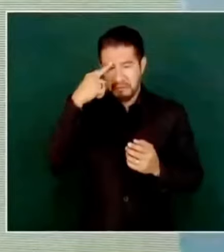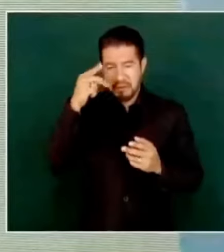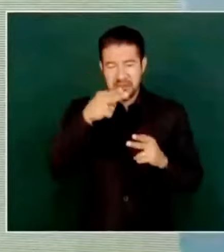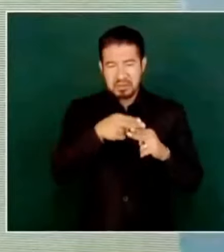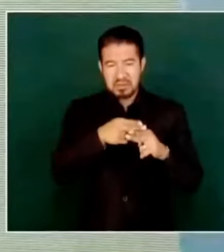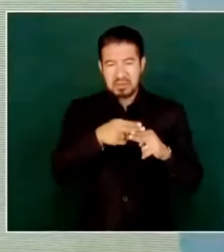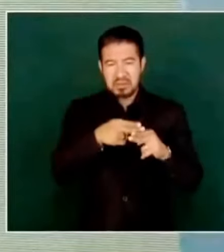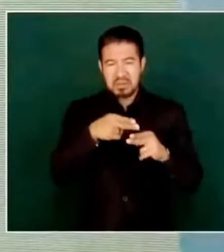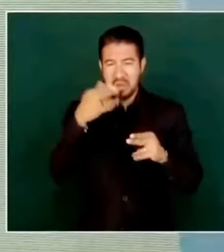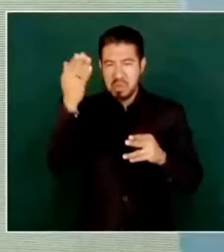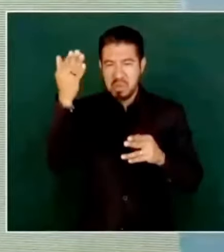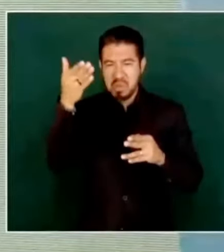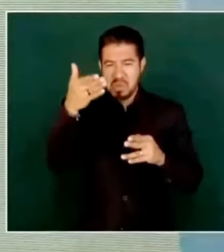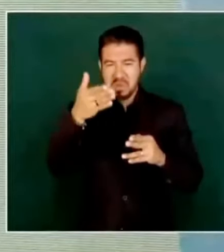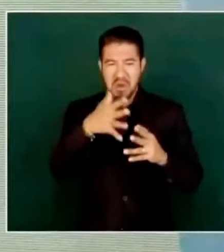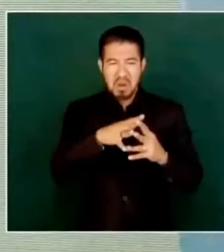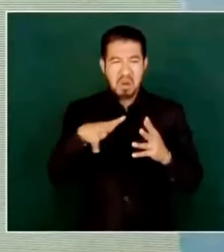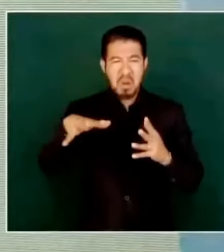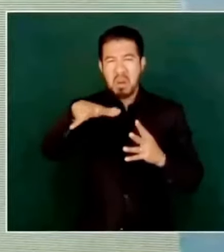Ahora no,